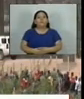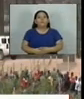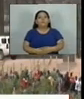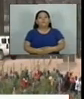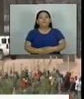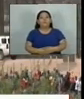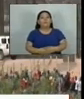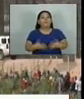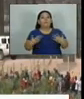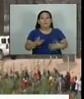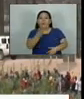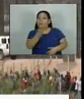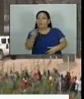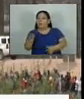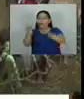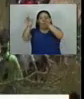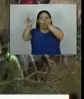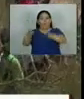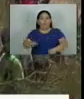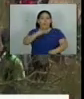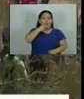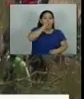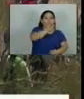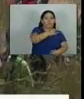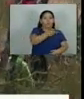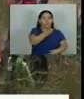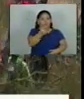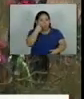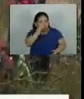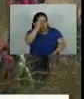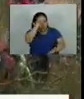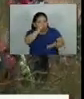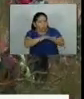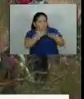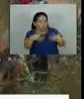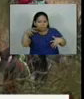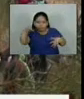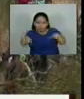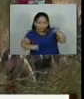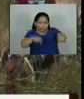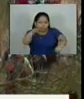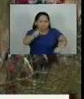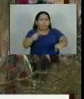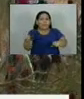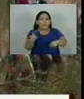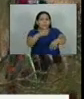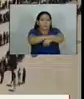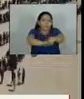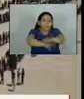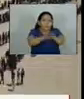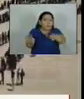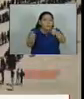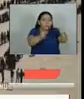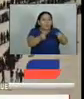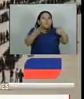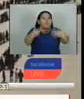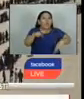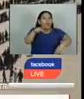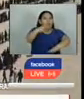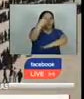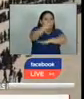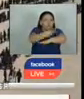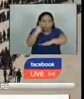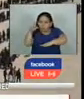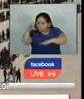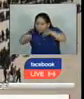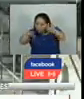las cifras oficiales de la patrulla fronteriza evidencian una disminución de aprehensiones de salvadoreños es decir personas retenidas en la